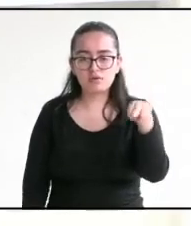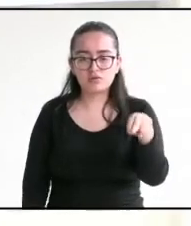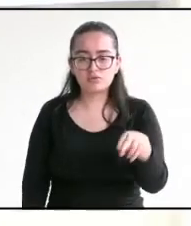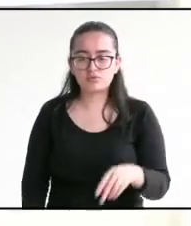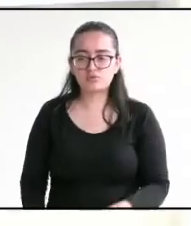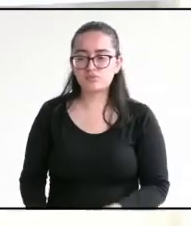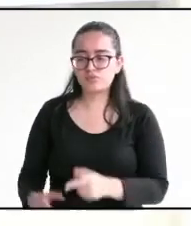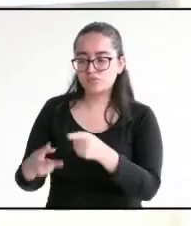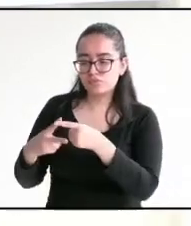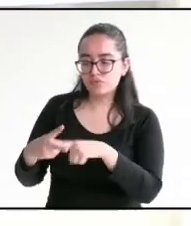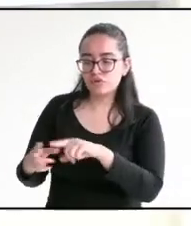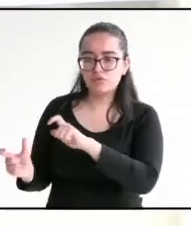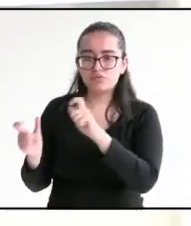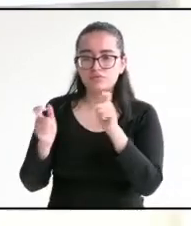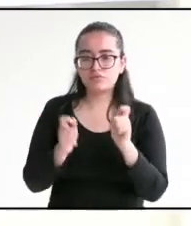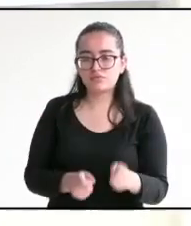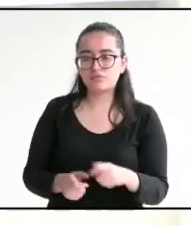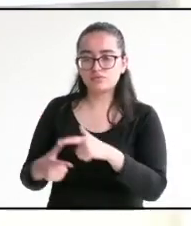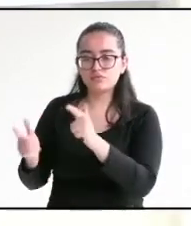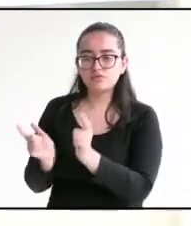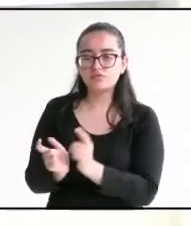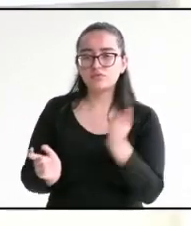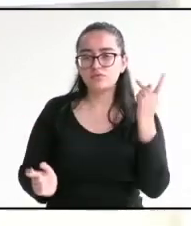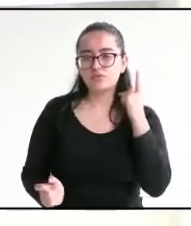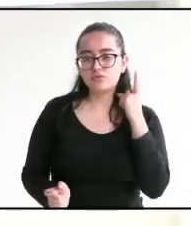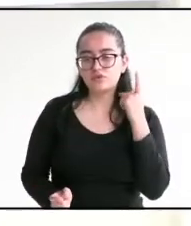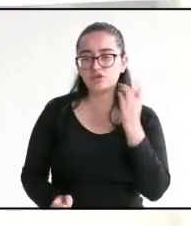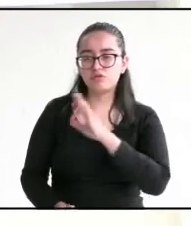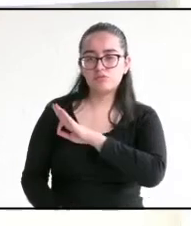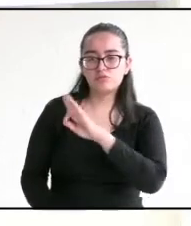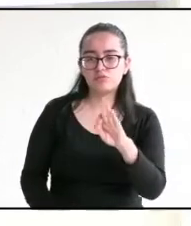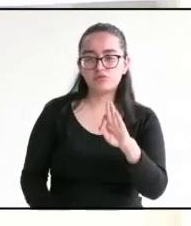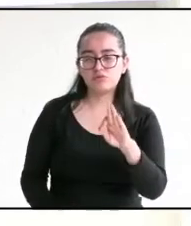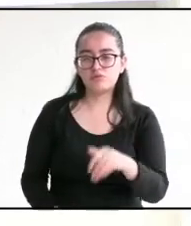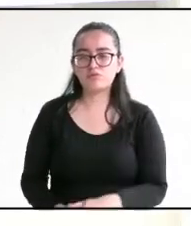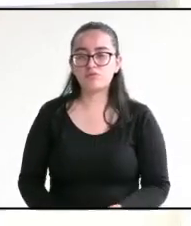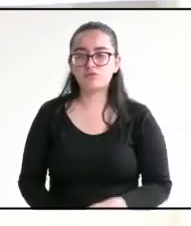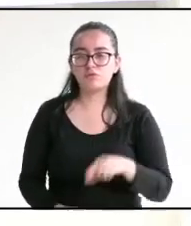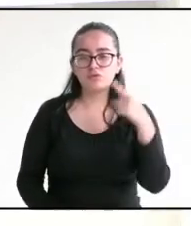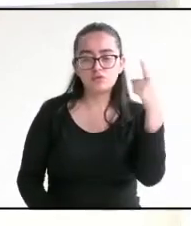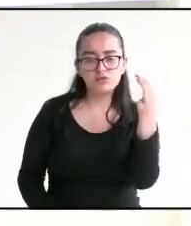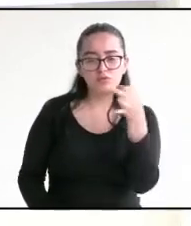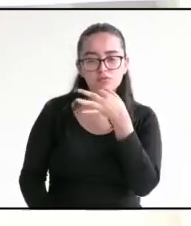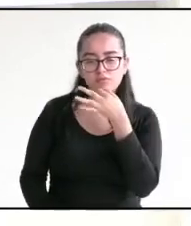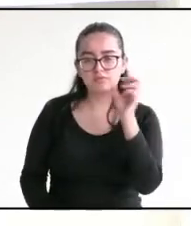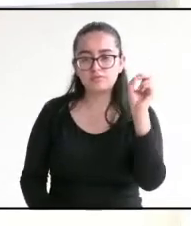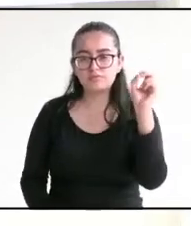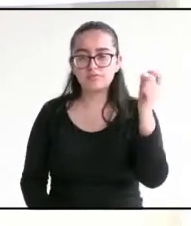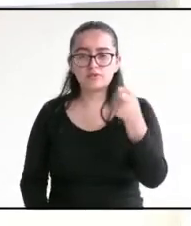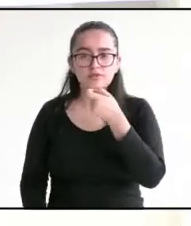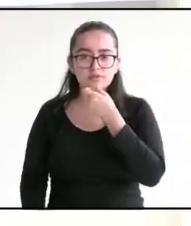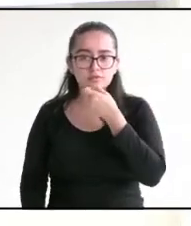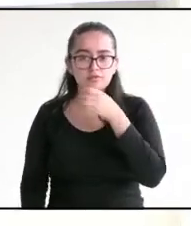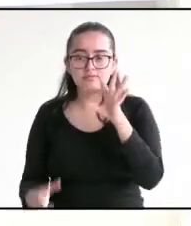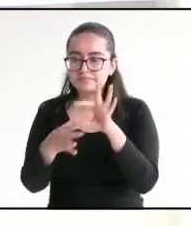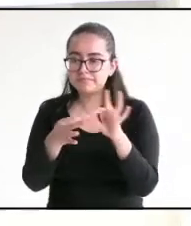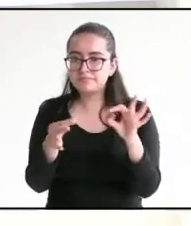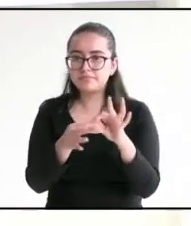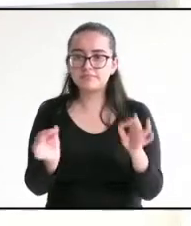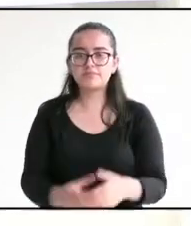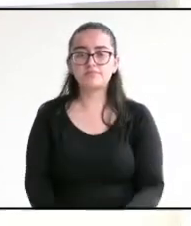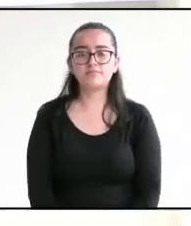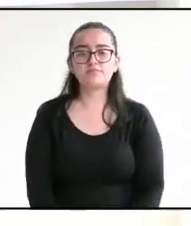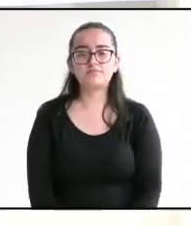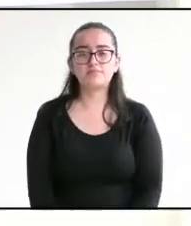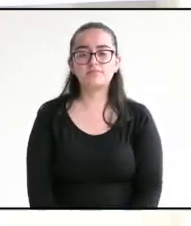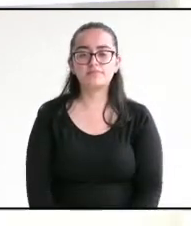Podemos, José Filemón, y tiene hasta un minuto y medio para su participación. Adelante,